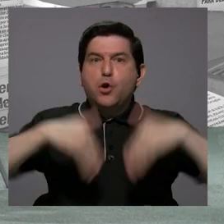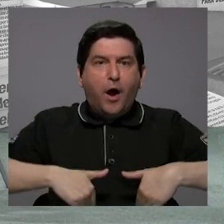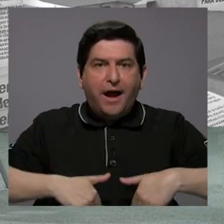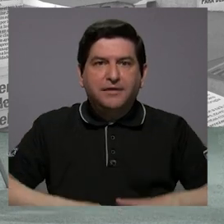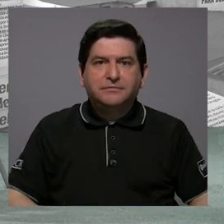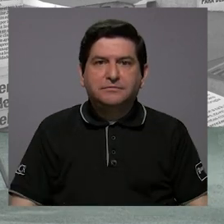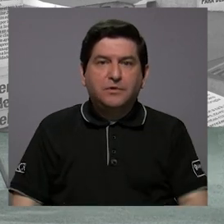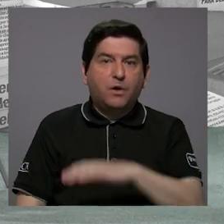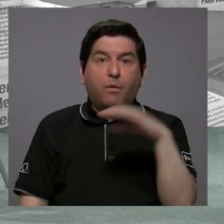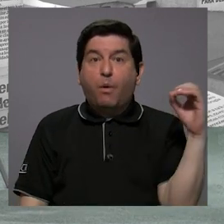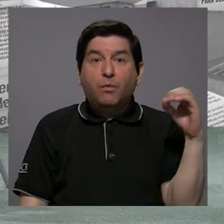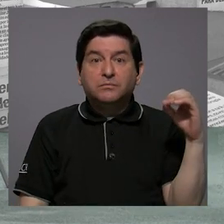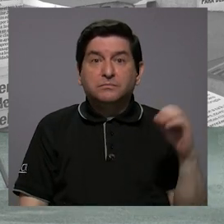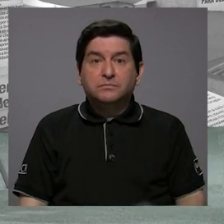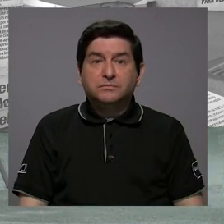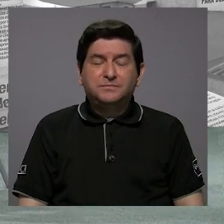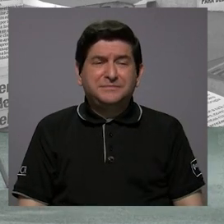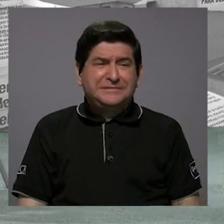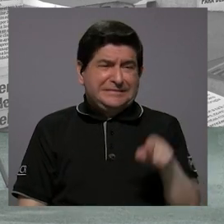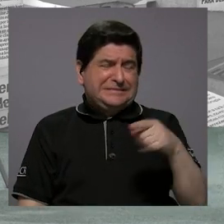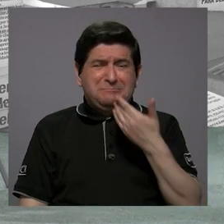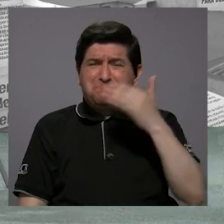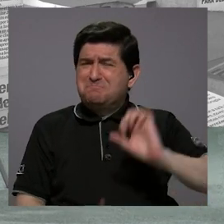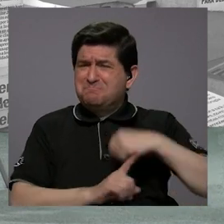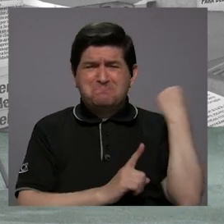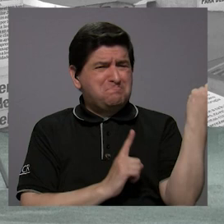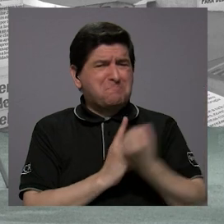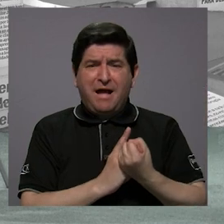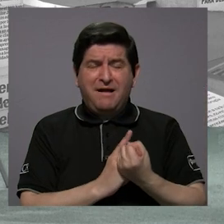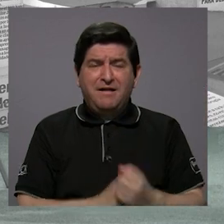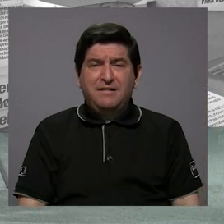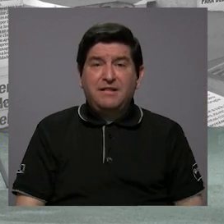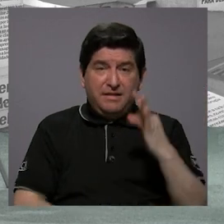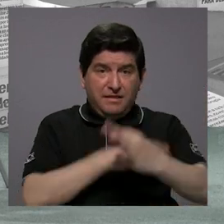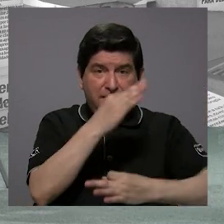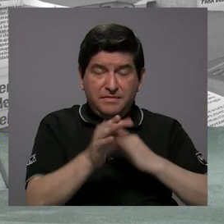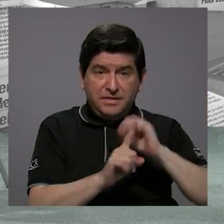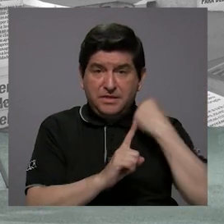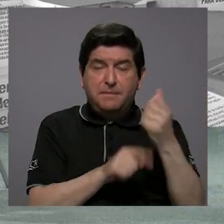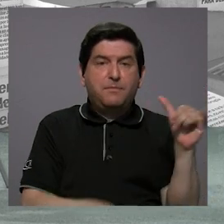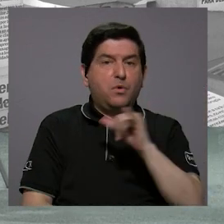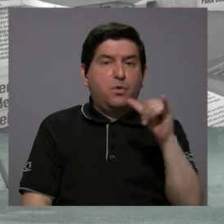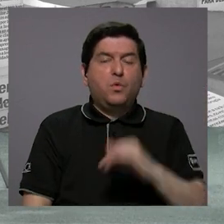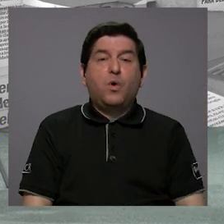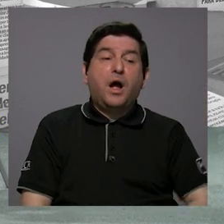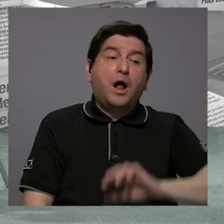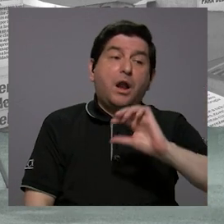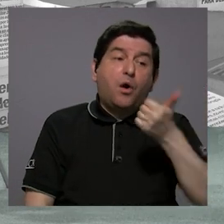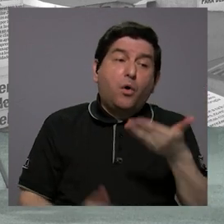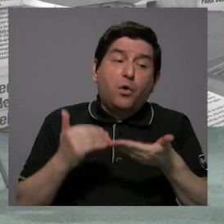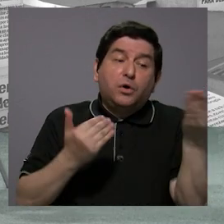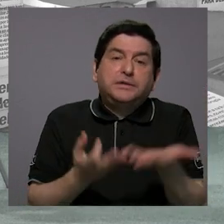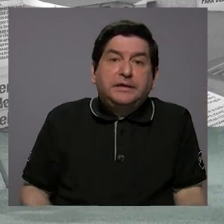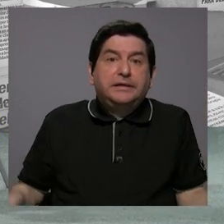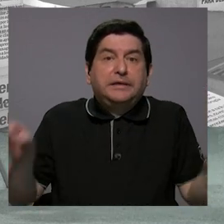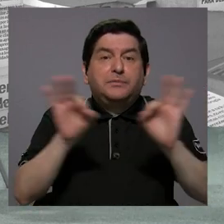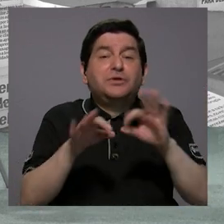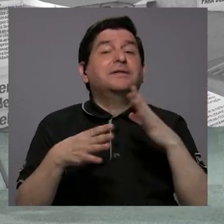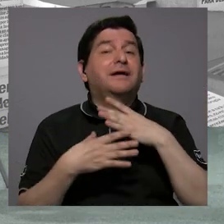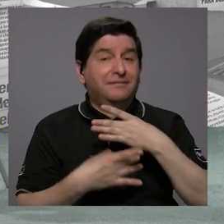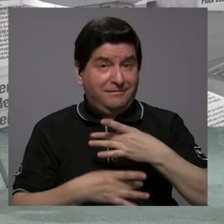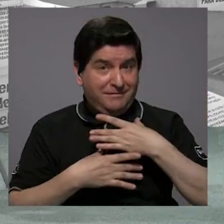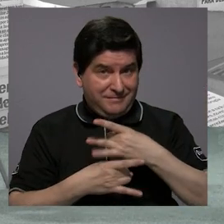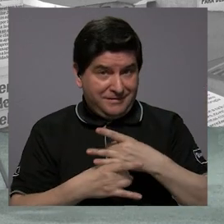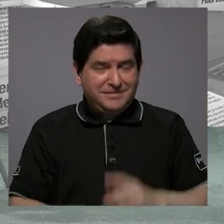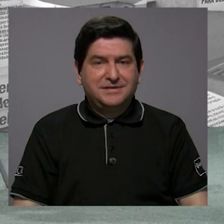existen o están muy deterioradas. Entonces, ese tipo de condiciones también. Otro aspecto importante, vea usted qué interesante,